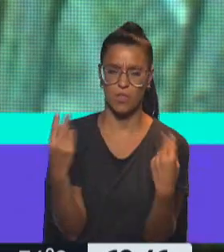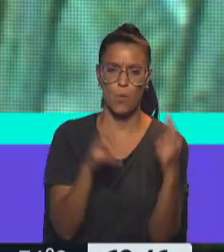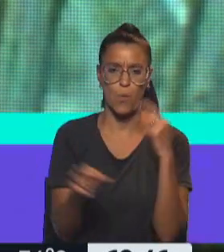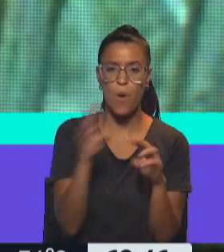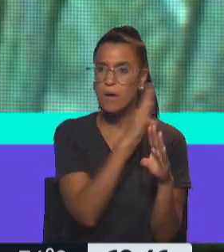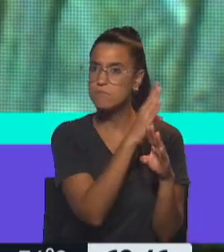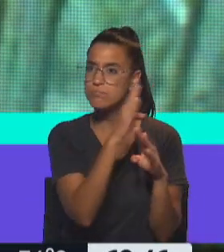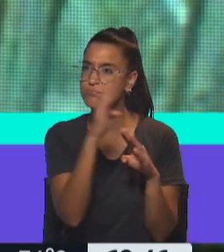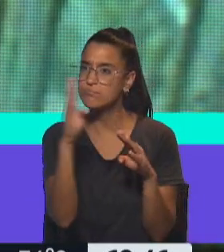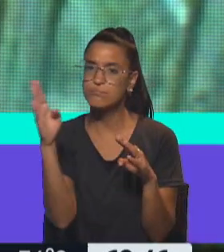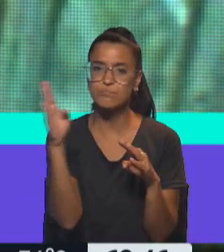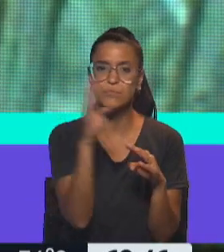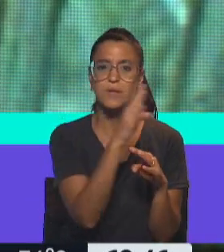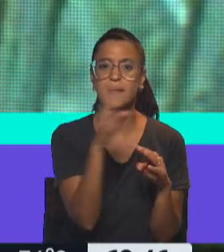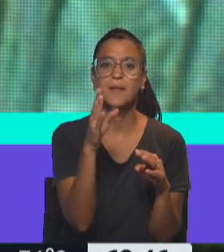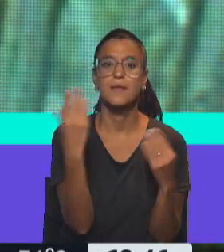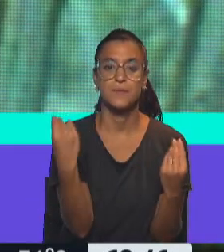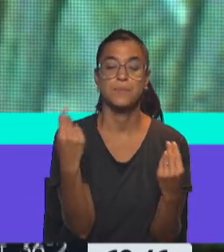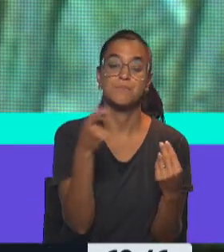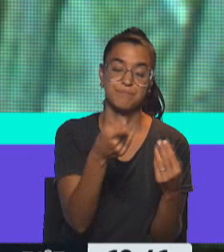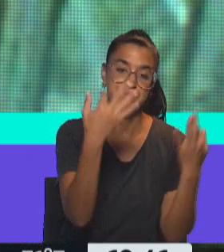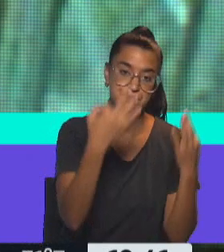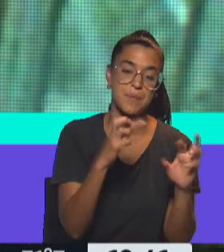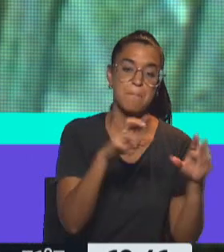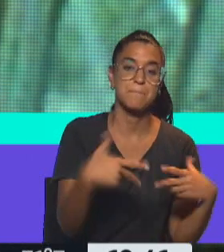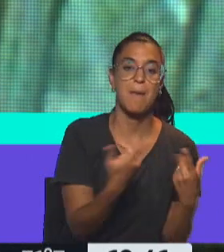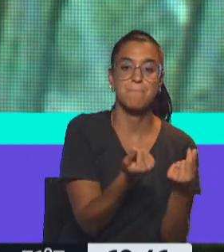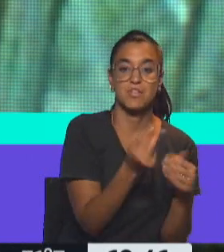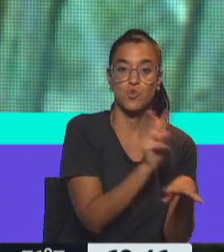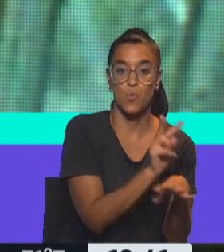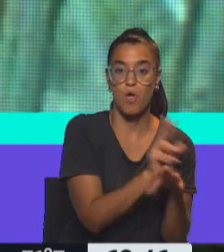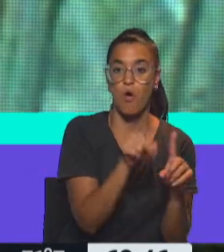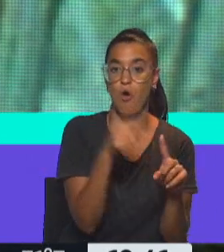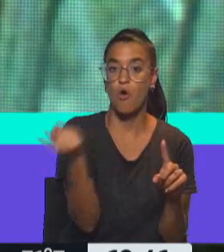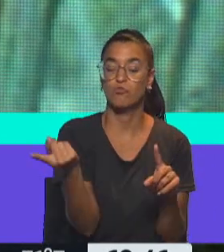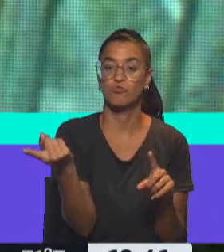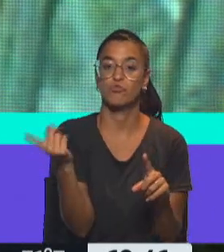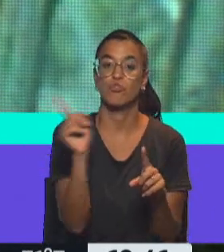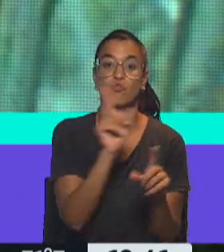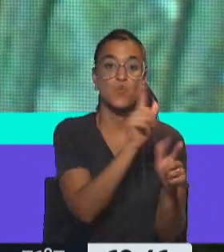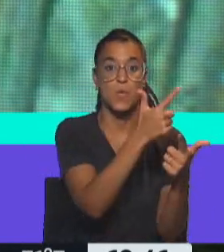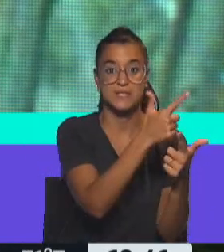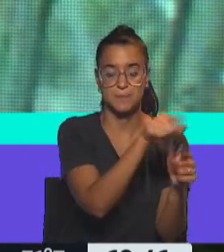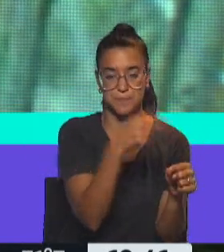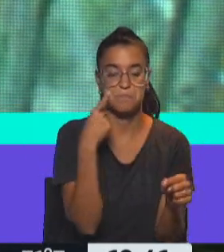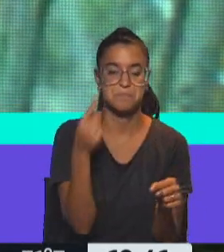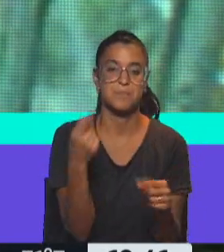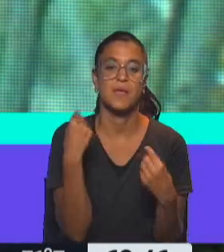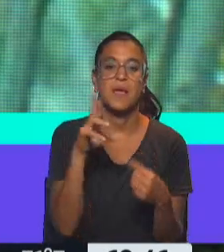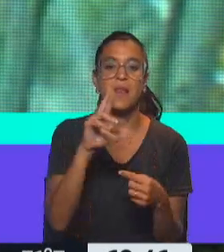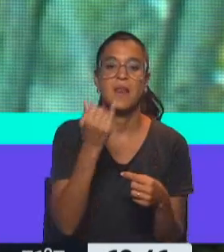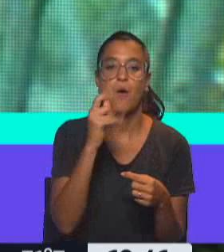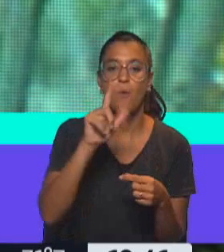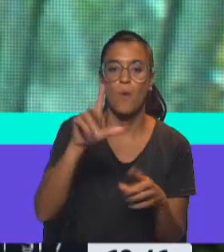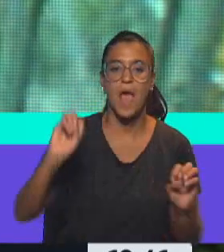en la góndola del supermercado los que obedecen al programa de precios cuidados y no están por desabastecimiento. ver, Raúl de la Torre,